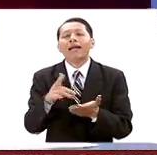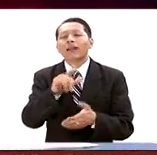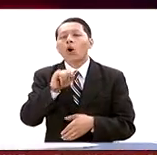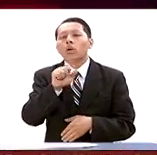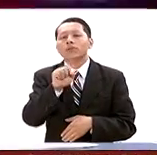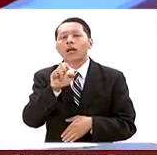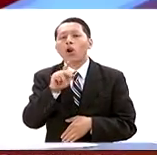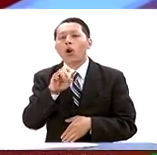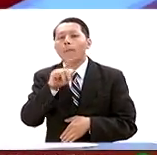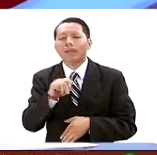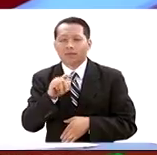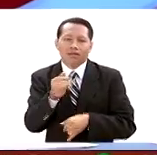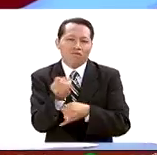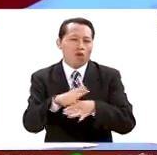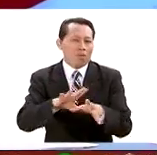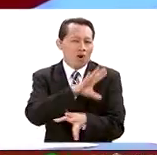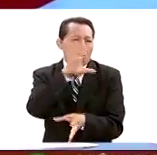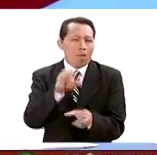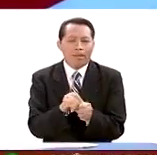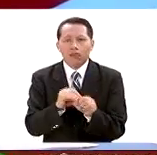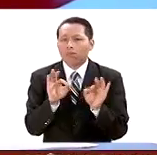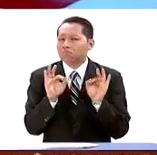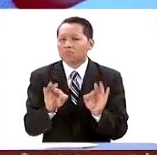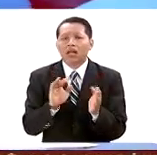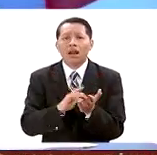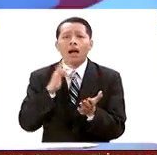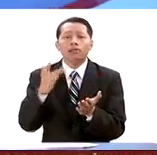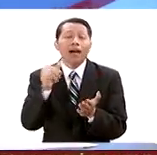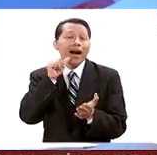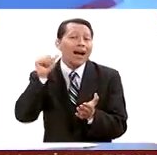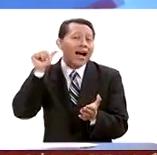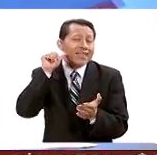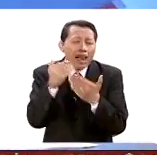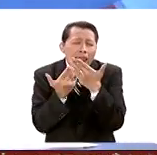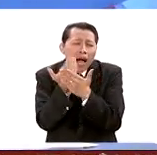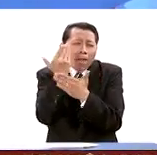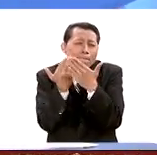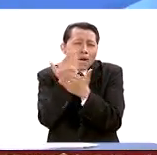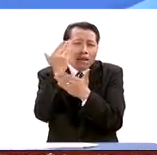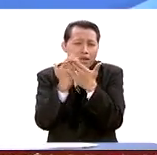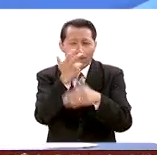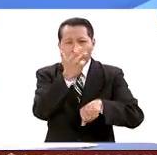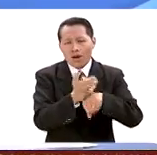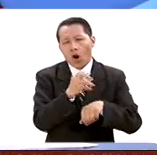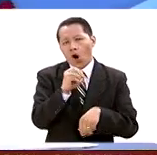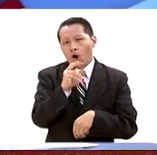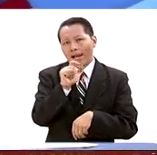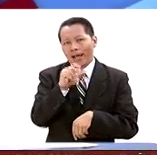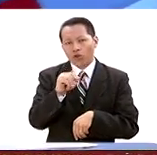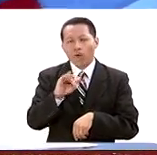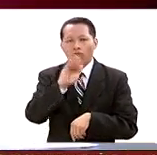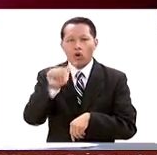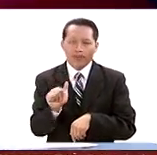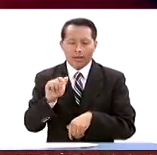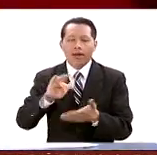completísimo informe de lo que pasó ayer en la madrugada en los Estados Unidos en Orlando, Florida. Gracias, un fuerte abrazo hasta Washington.